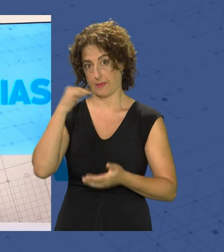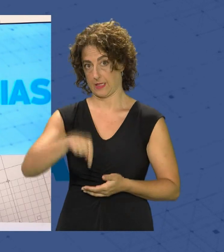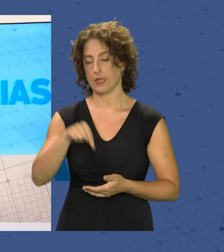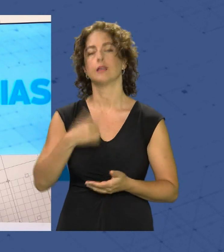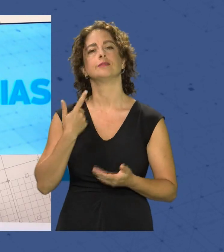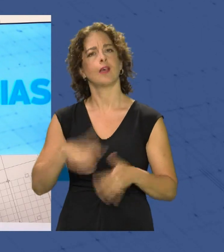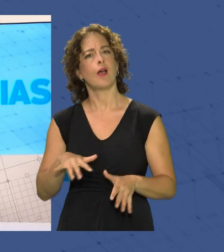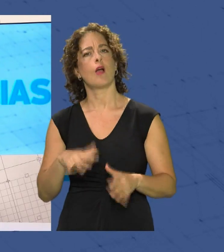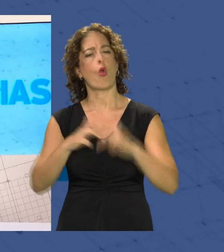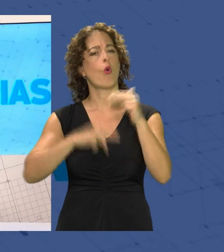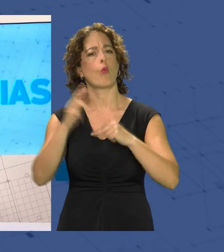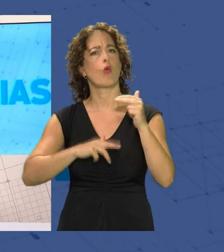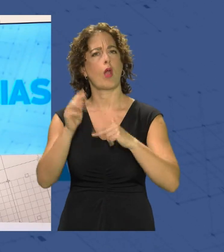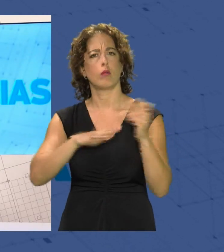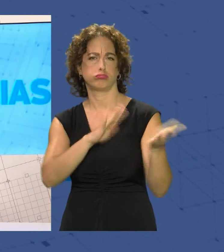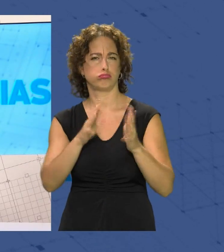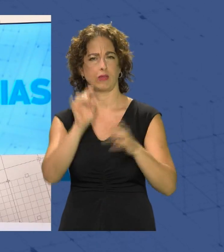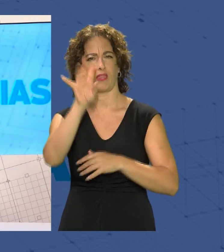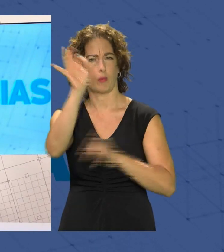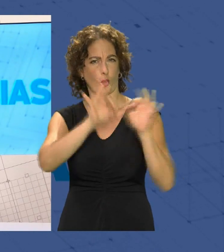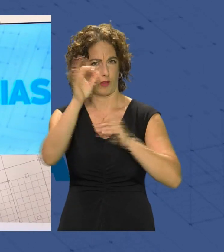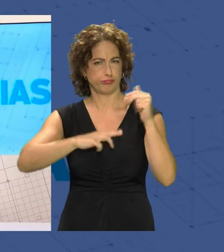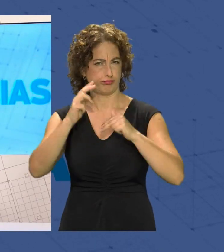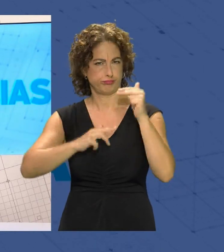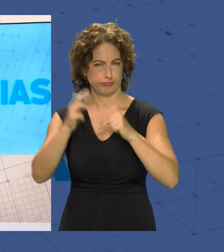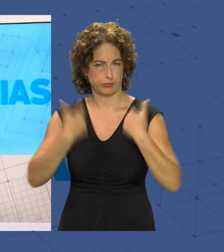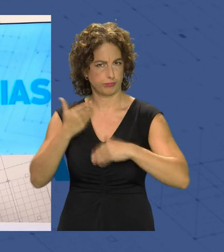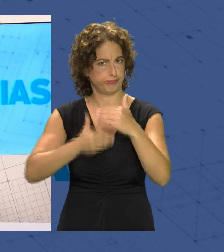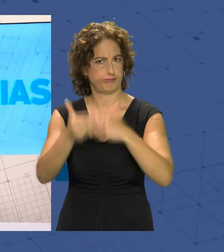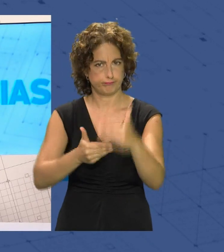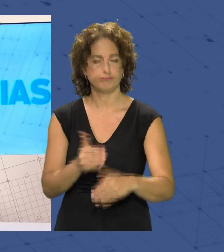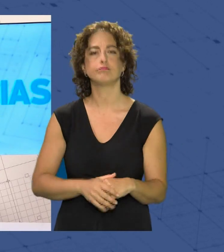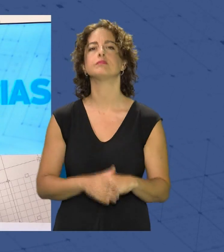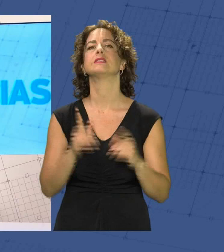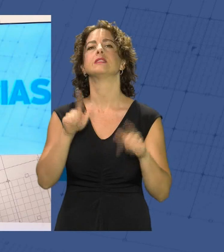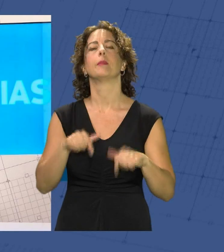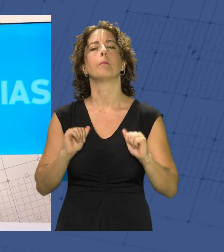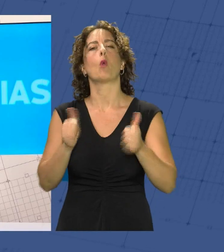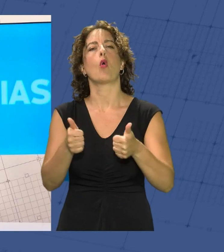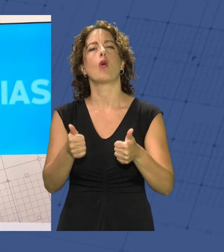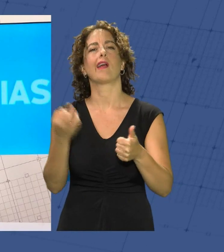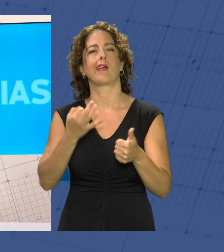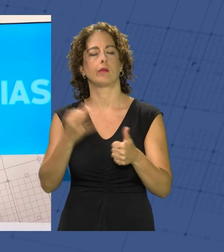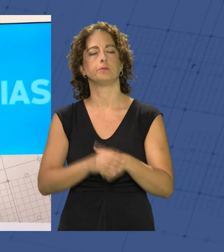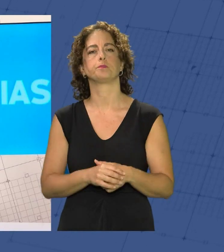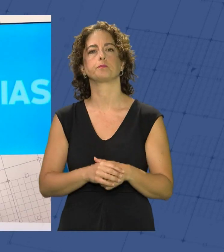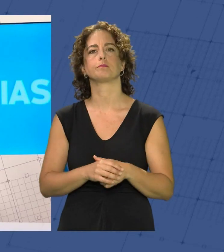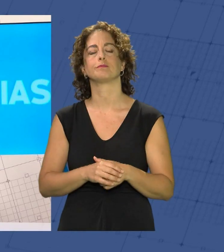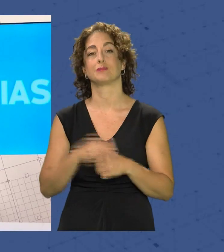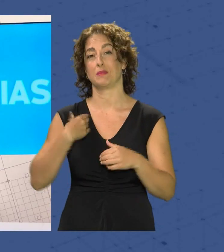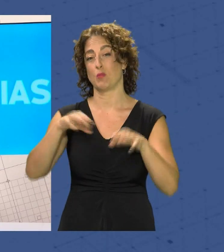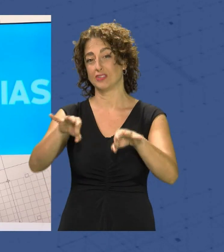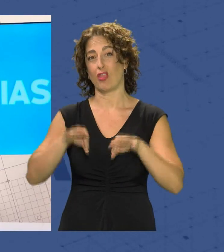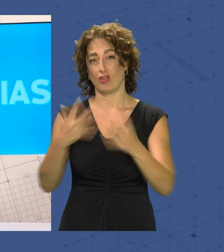encuentran las obras al 15% de ejecución y que arrancaba además el desmontaje de la estación